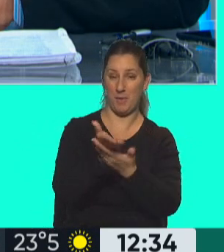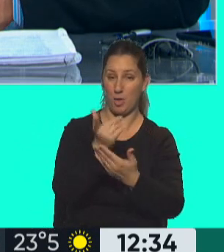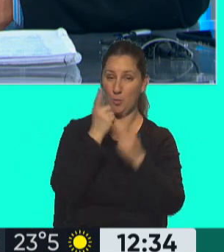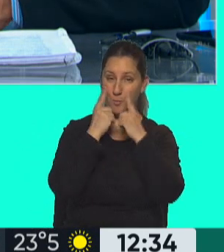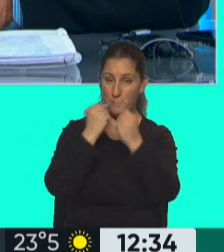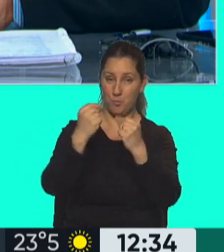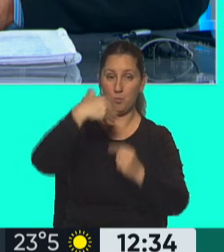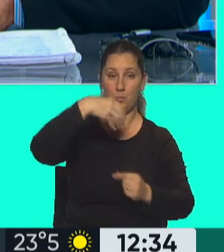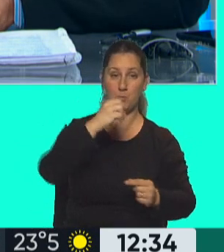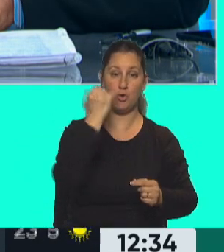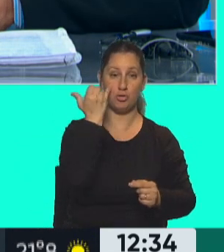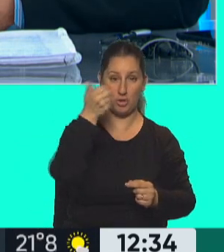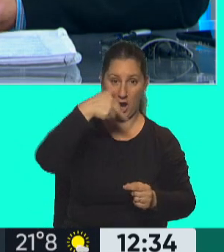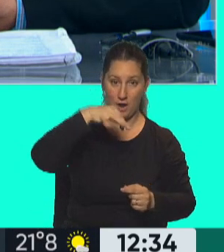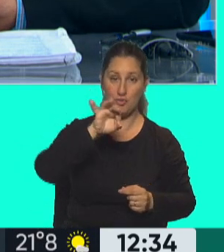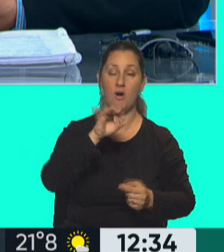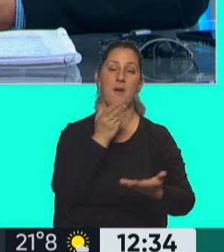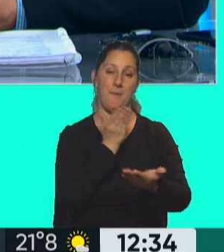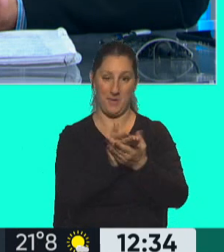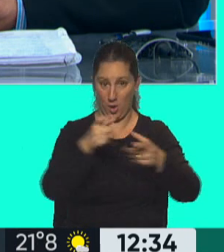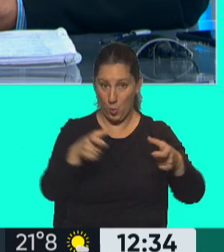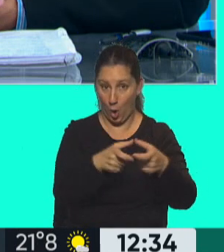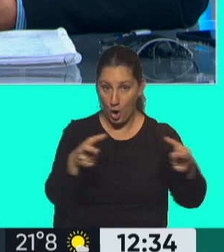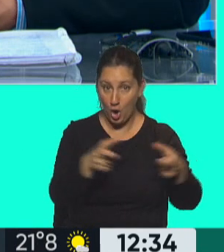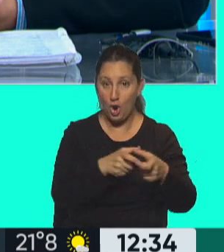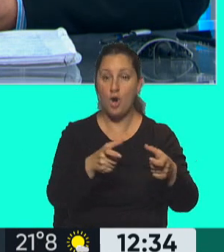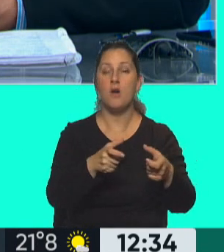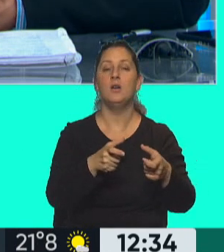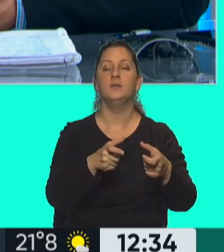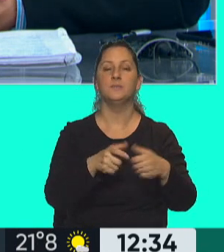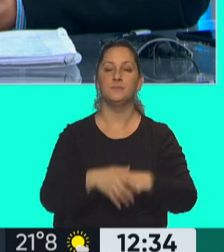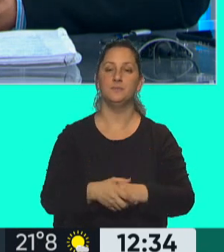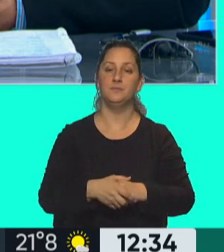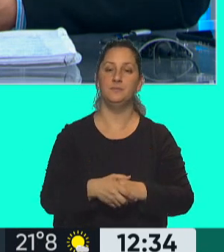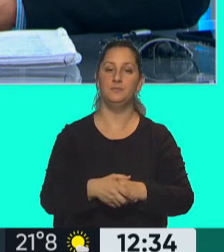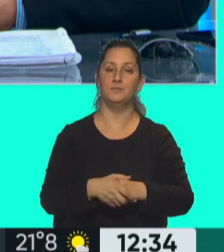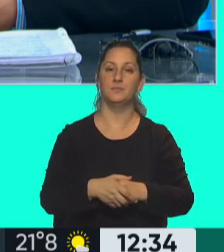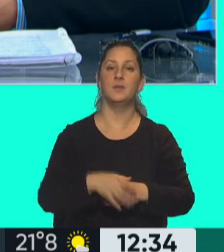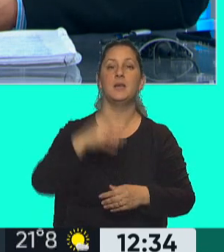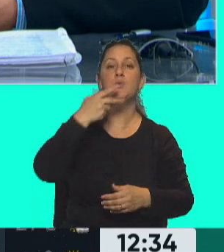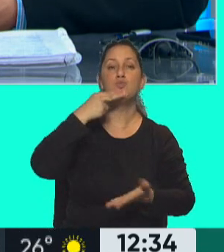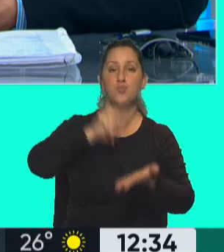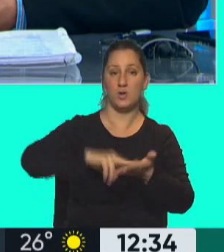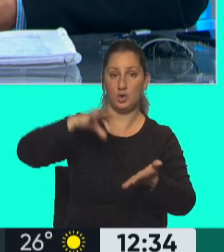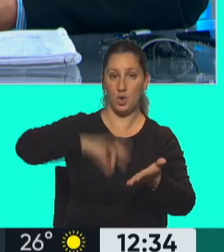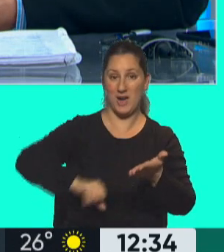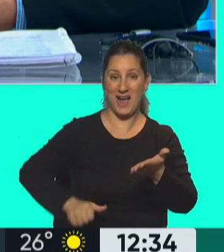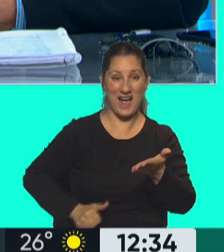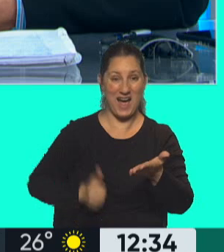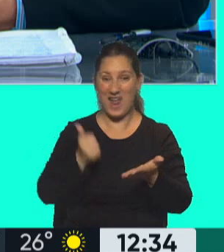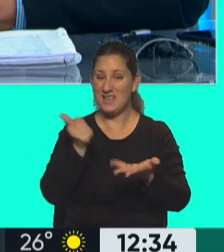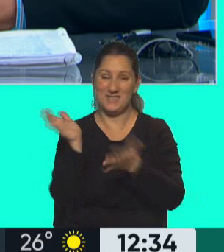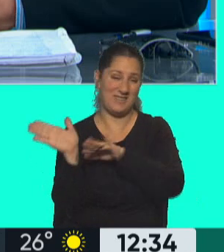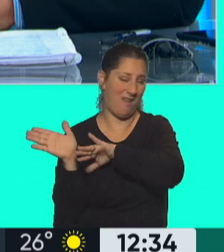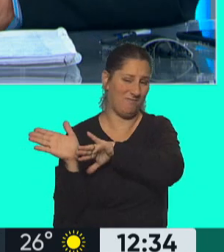Mayano, yo además, el tema de excluir de ganancias a todos los... Sí, se impidió para